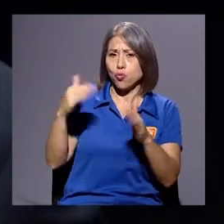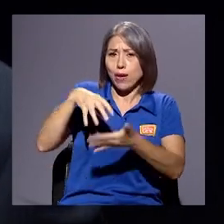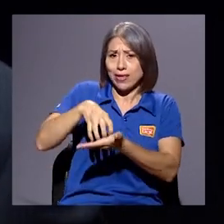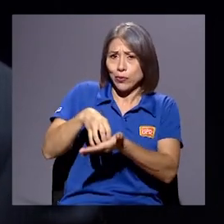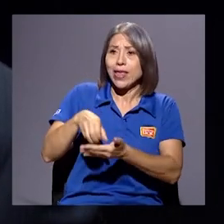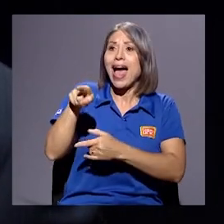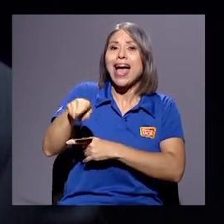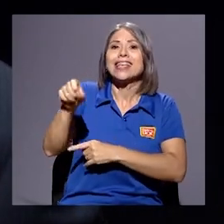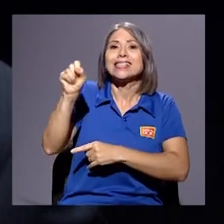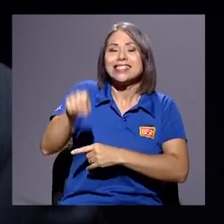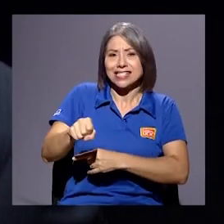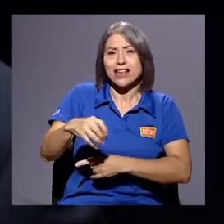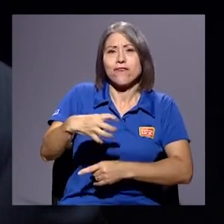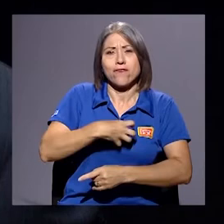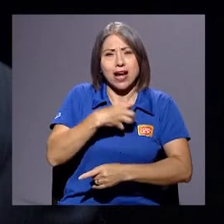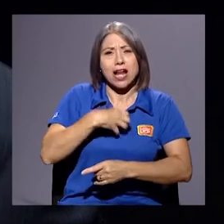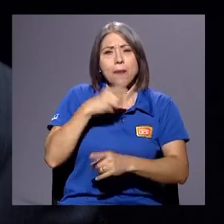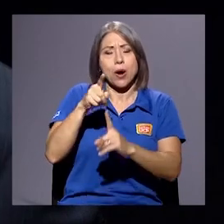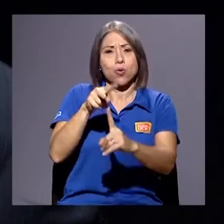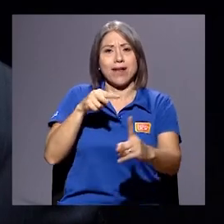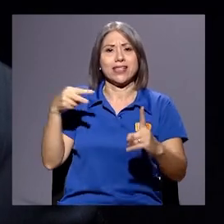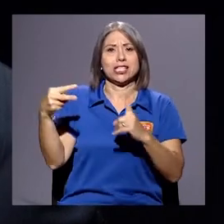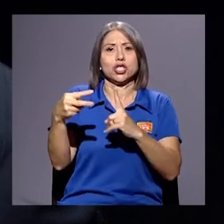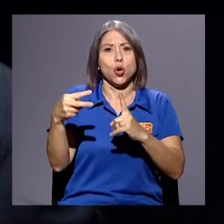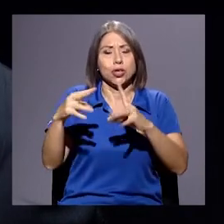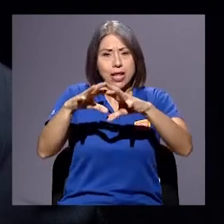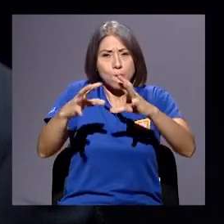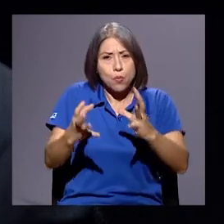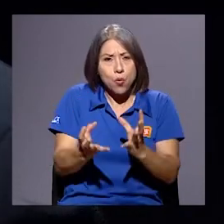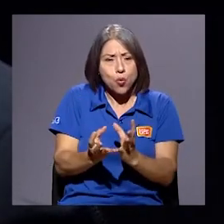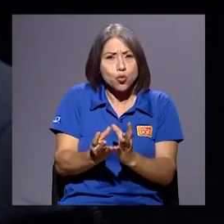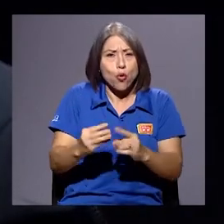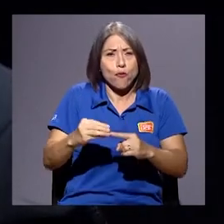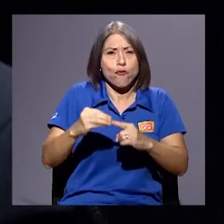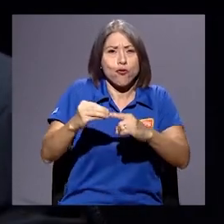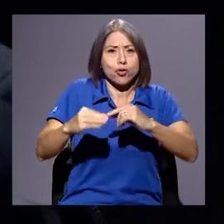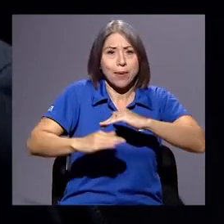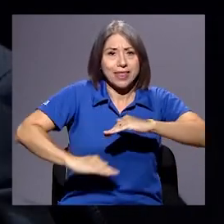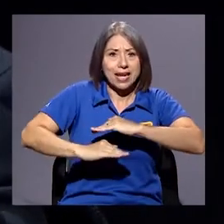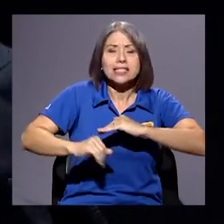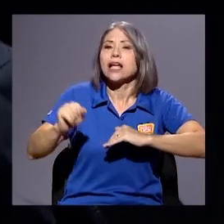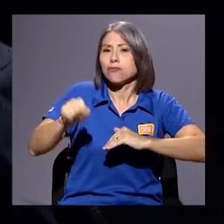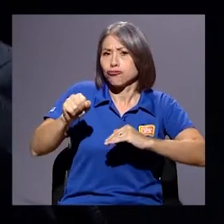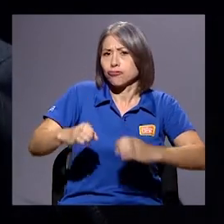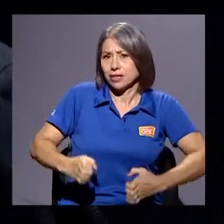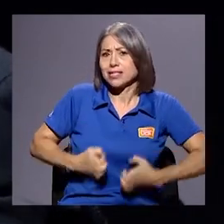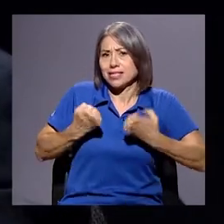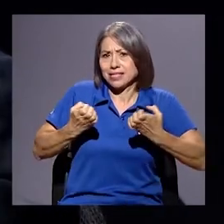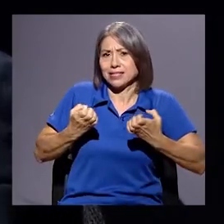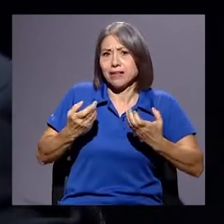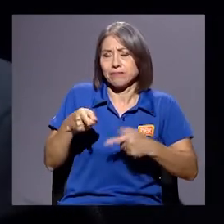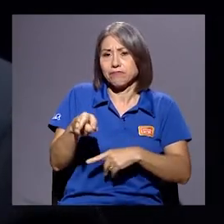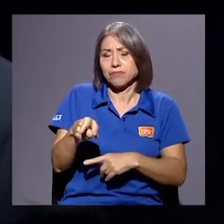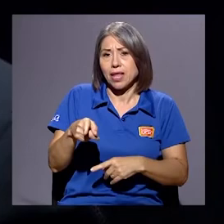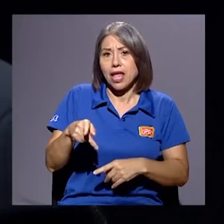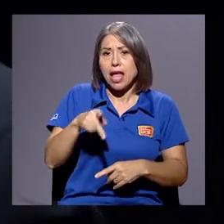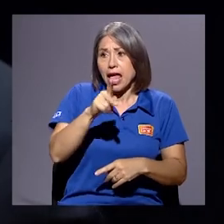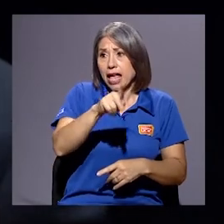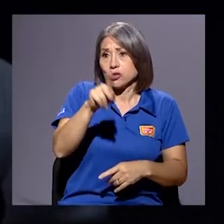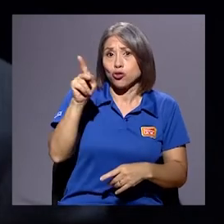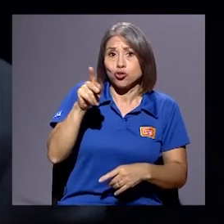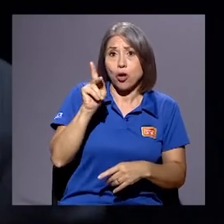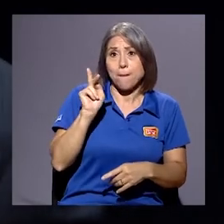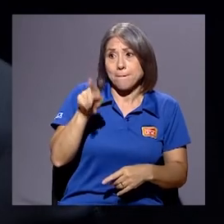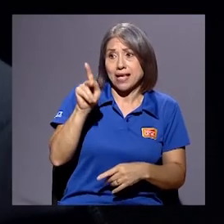fundamentalista. Eso por supuesto que existe. Por supuesto que existen vínculos, ¿verdad? Estos pastores los invitan a la